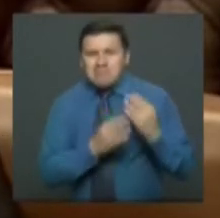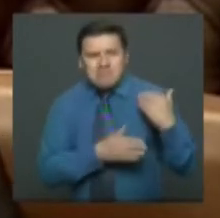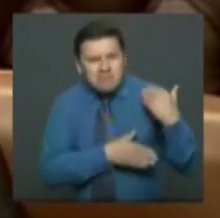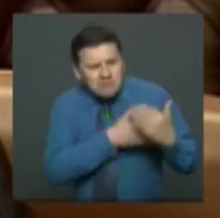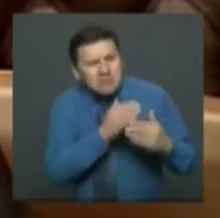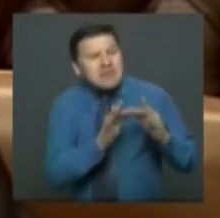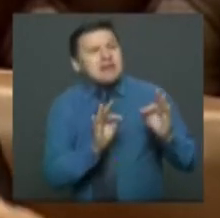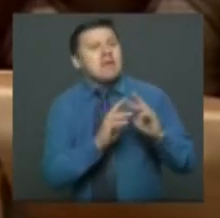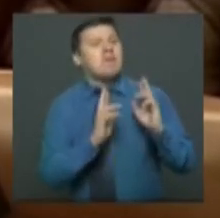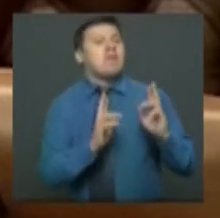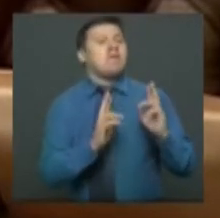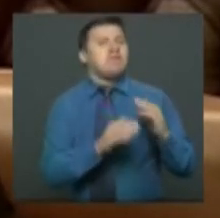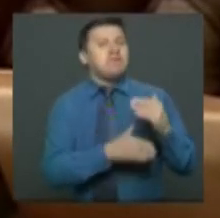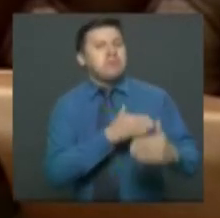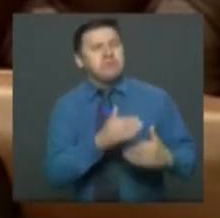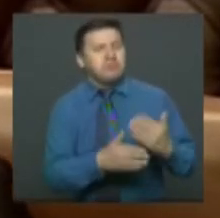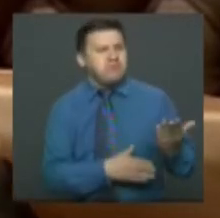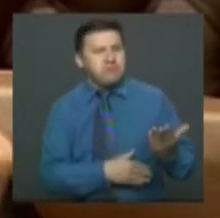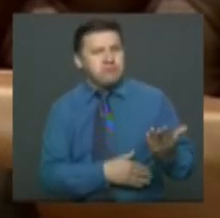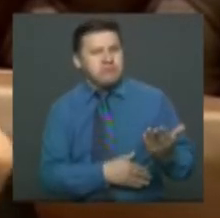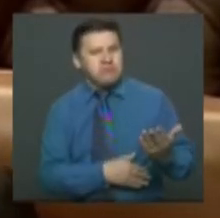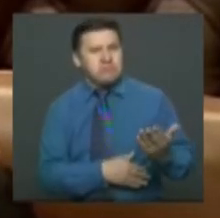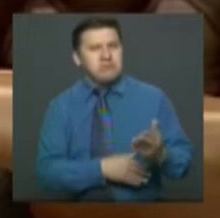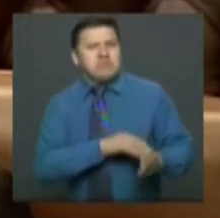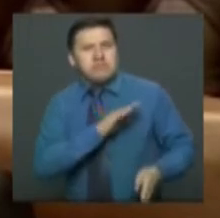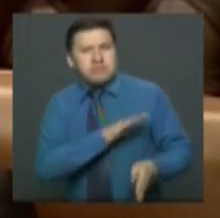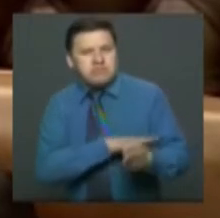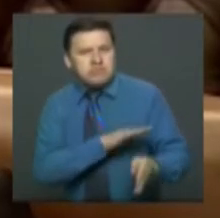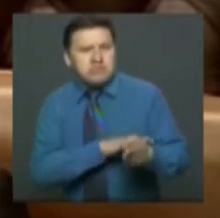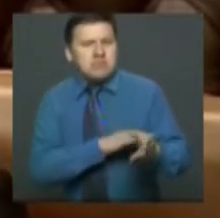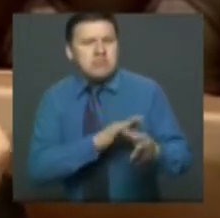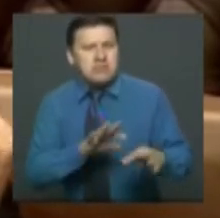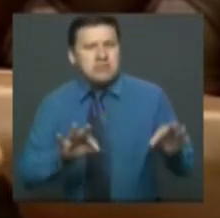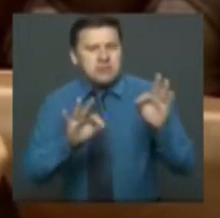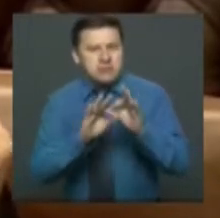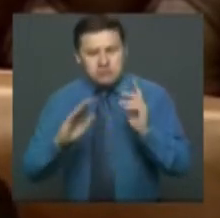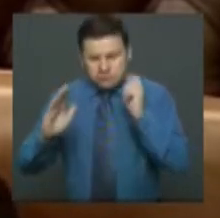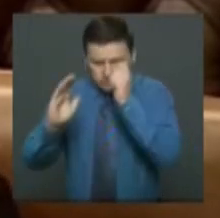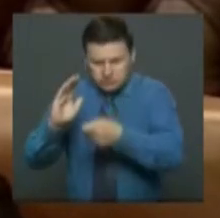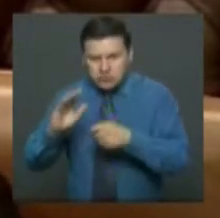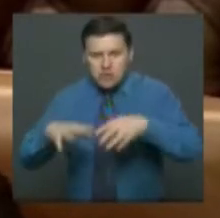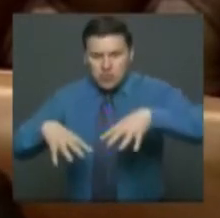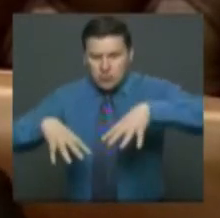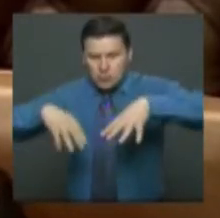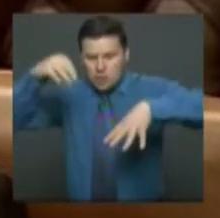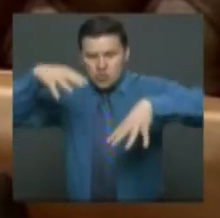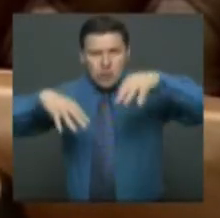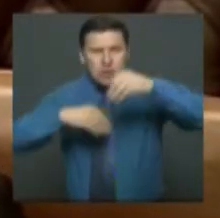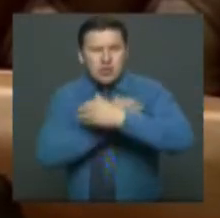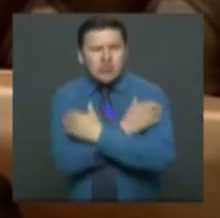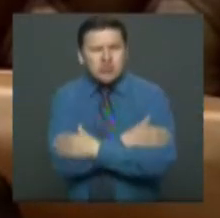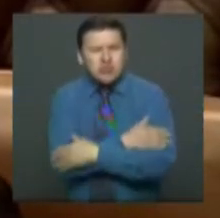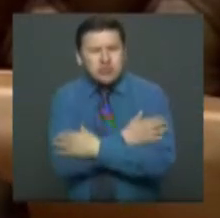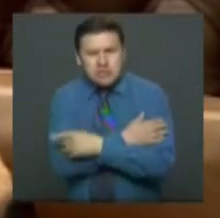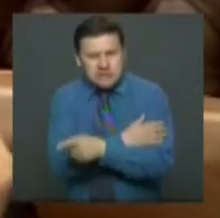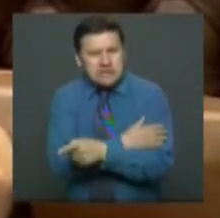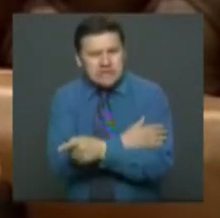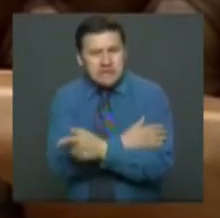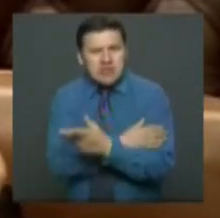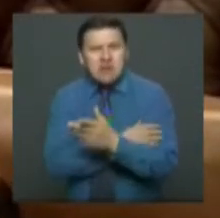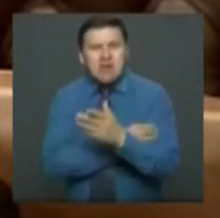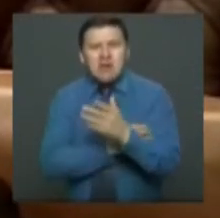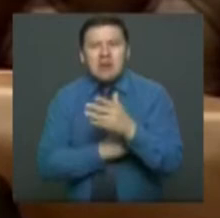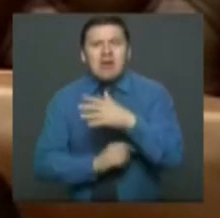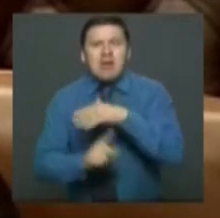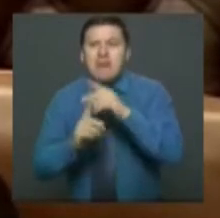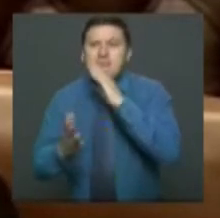importantes, como evitar que se continuara con la exploración y la explotación minera en páramos de nuestro país, tumbarlo de las licencias ambientales